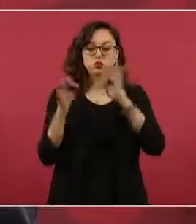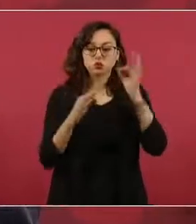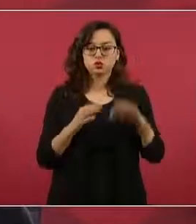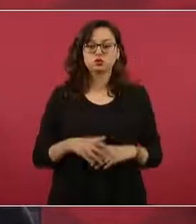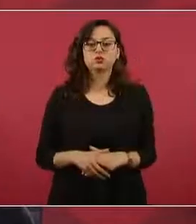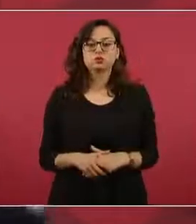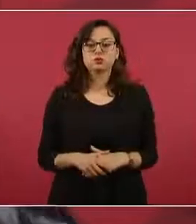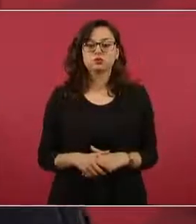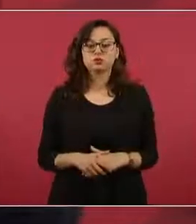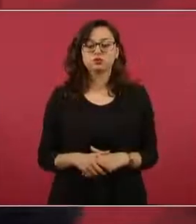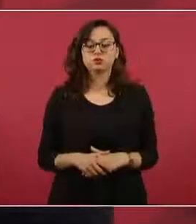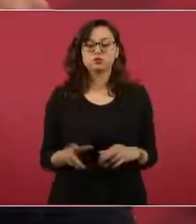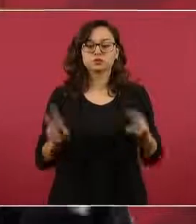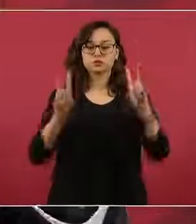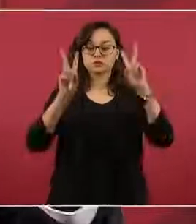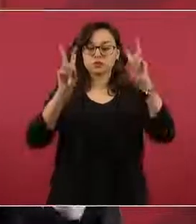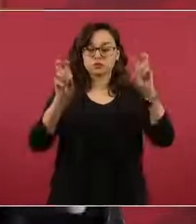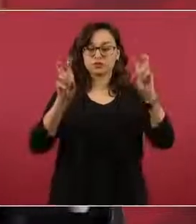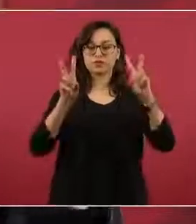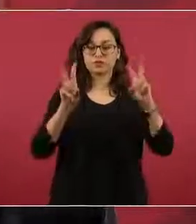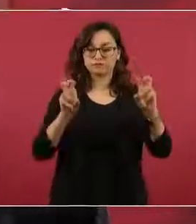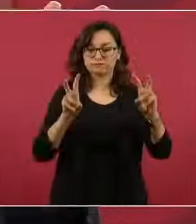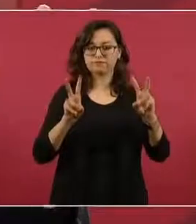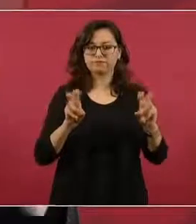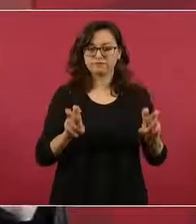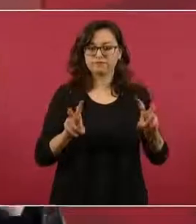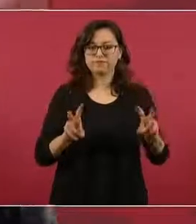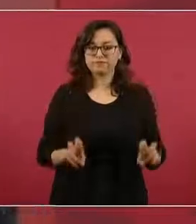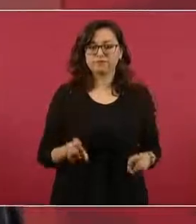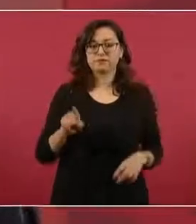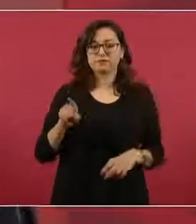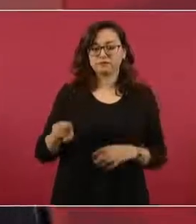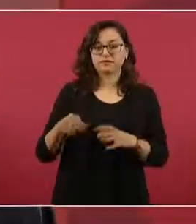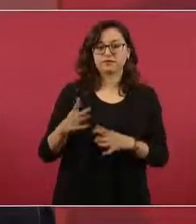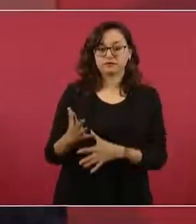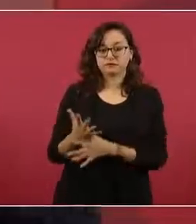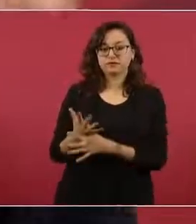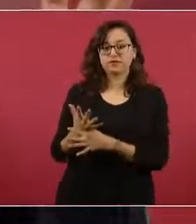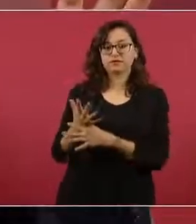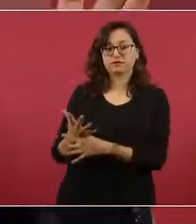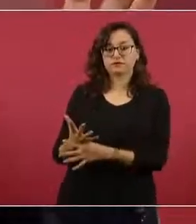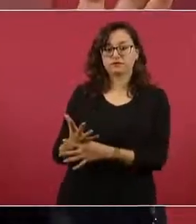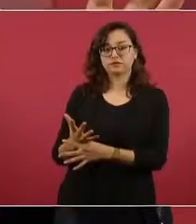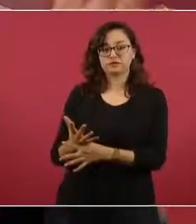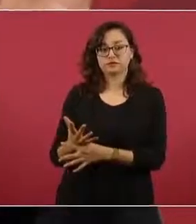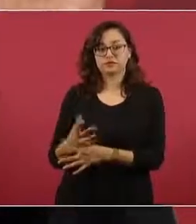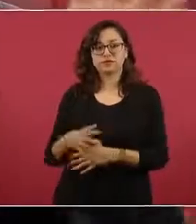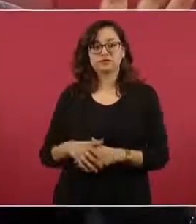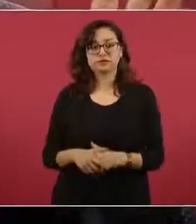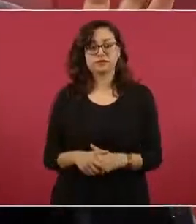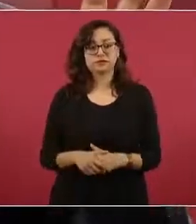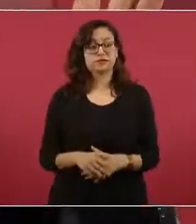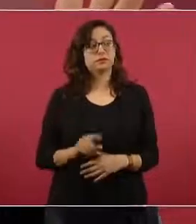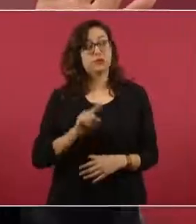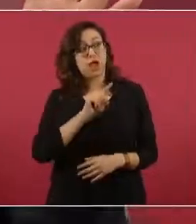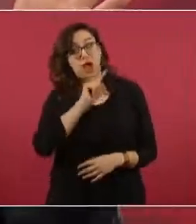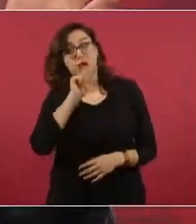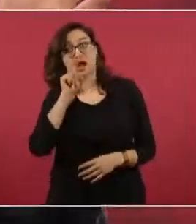y habría diciendo, pues la laguna de Bacalar